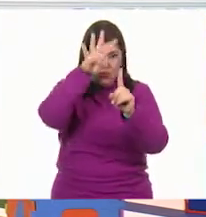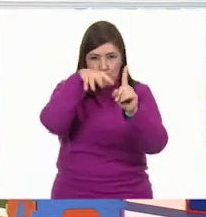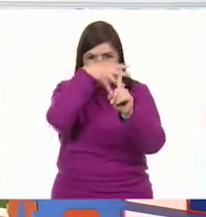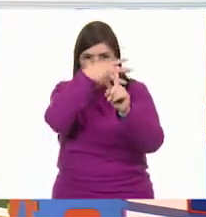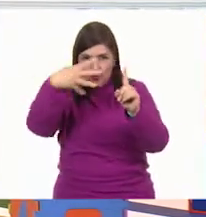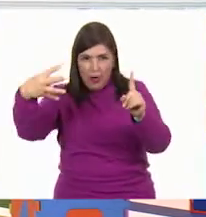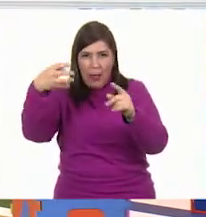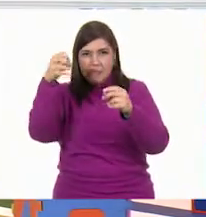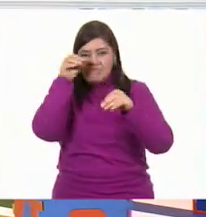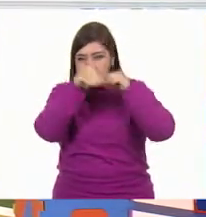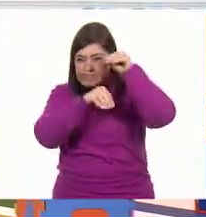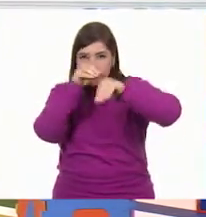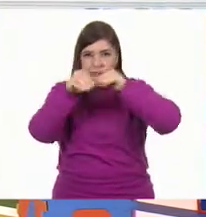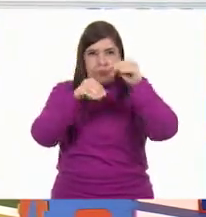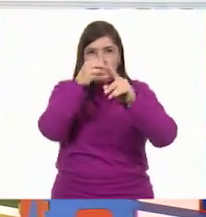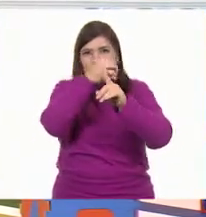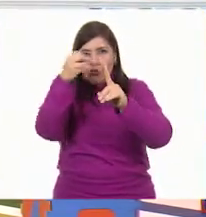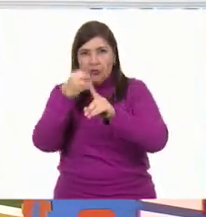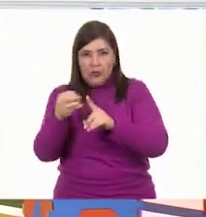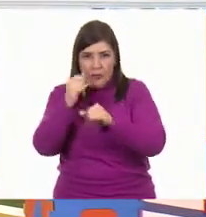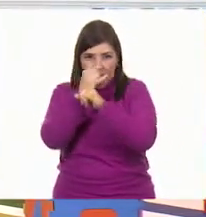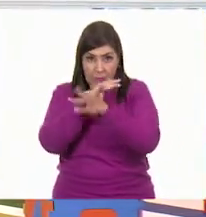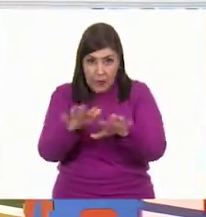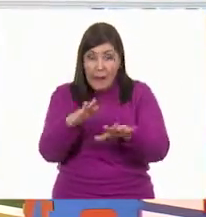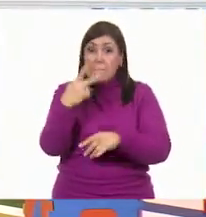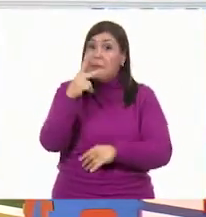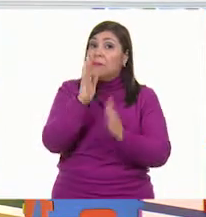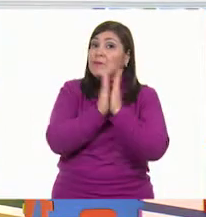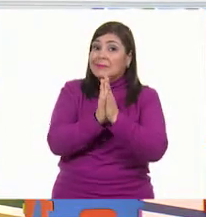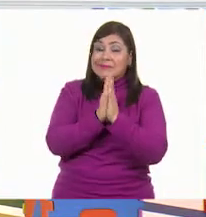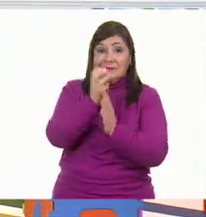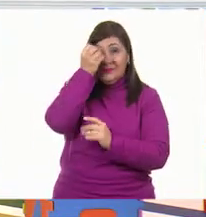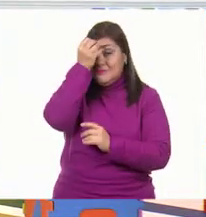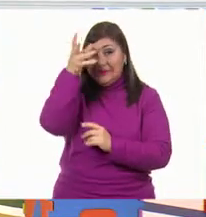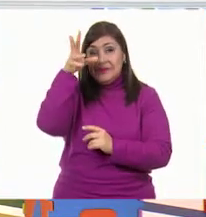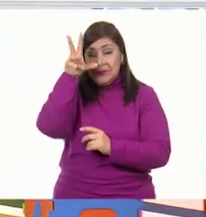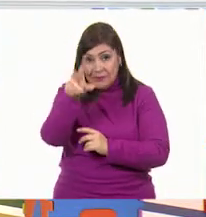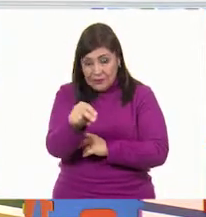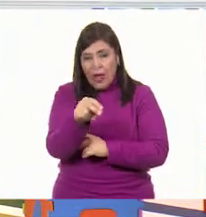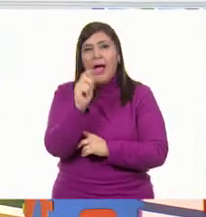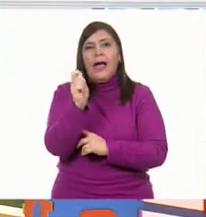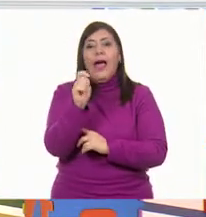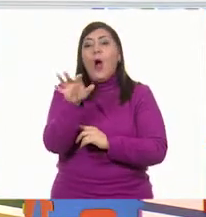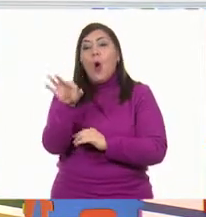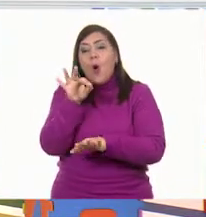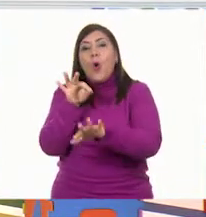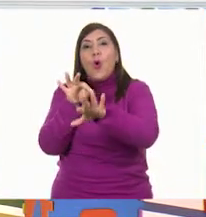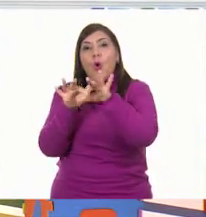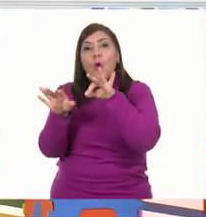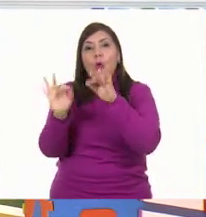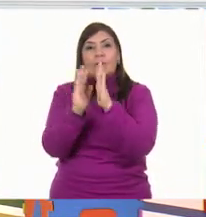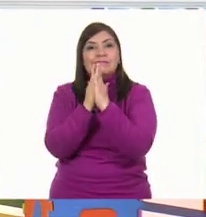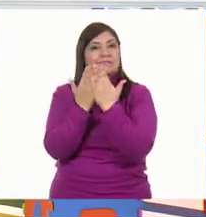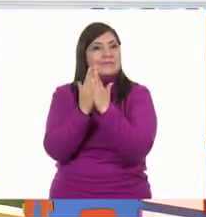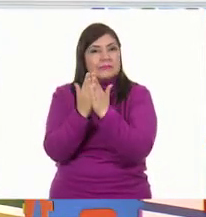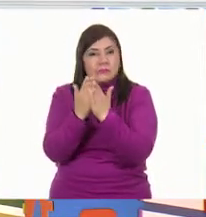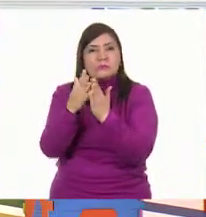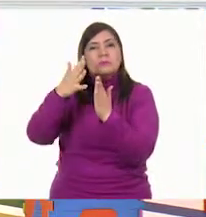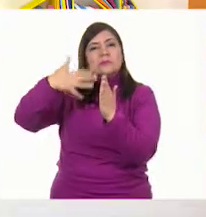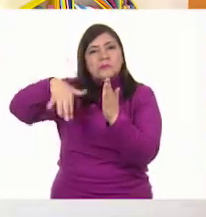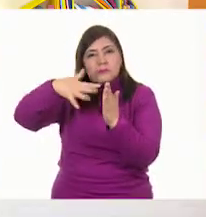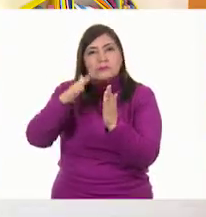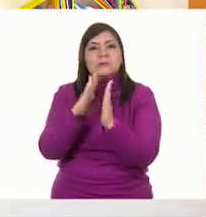organizen su información, pero que no se les olvide seleccionar las lecturas, buscar esos libros